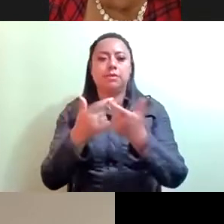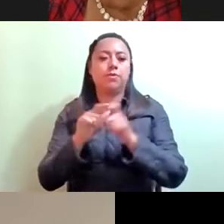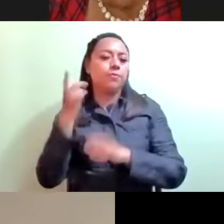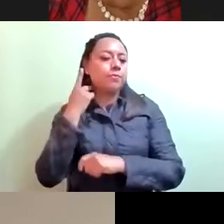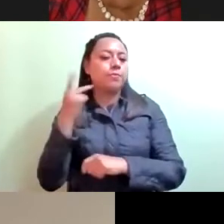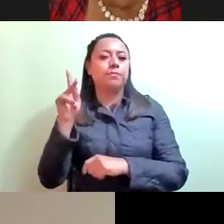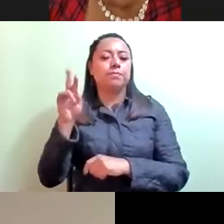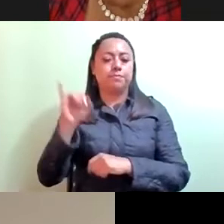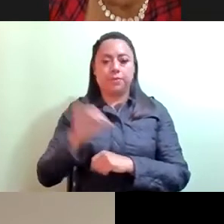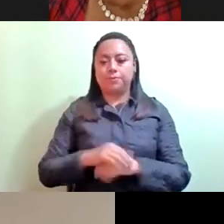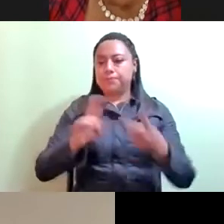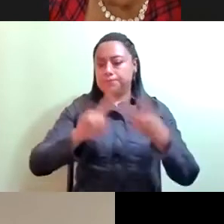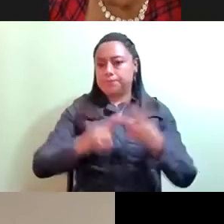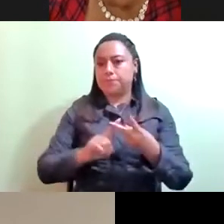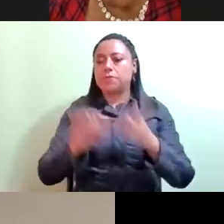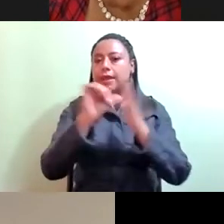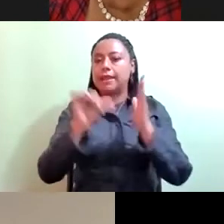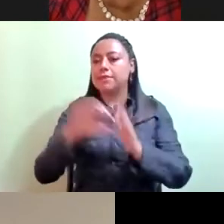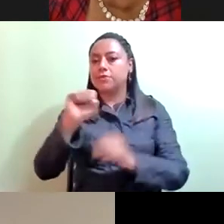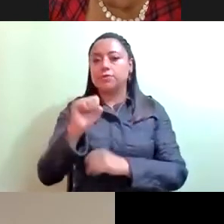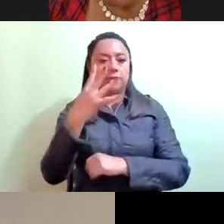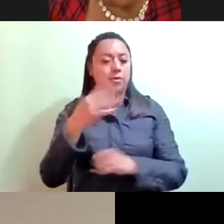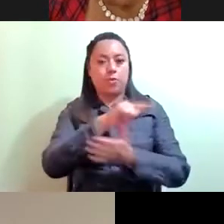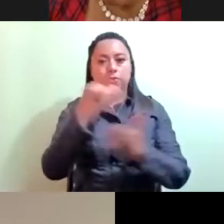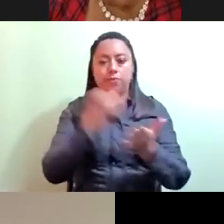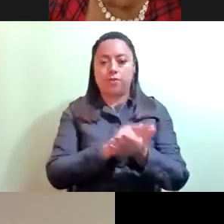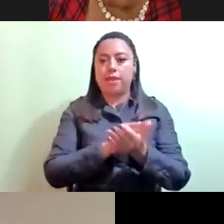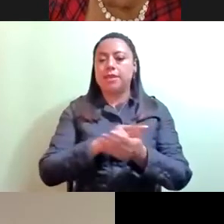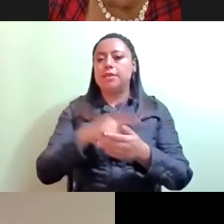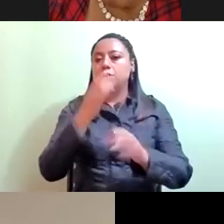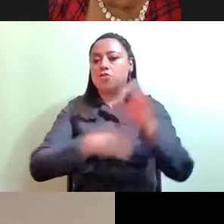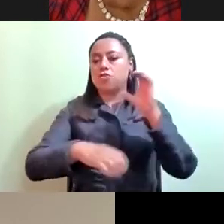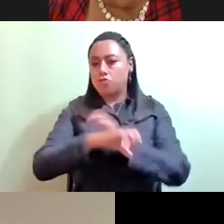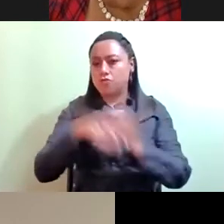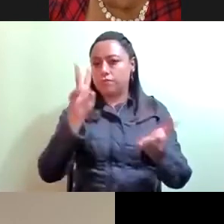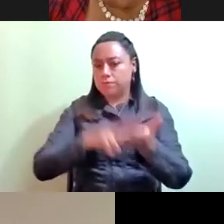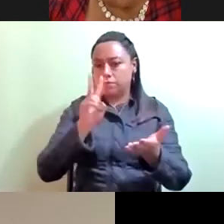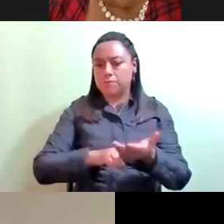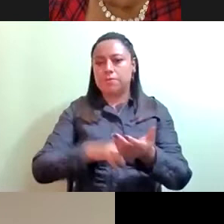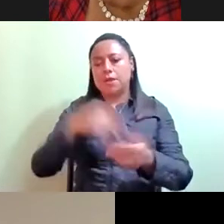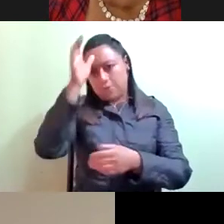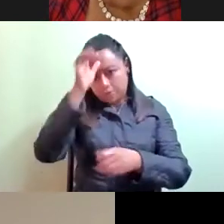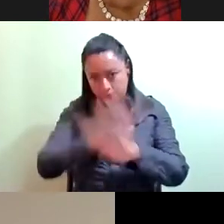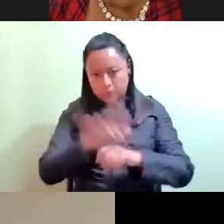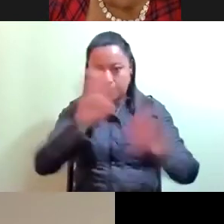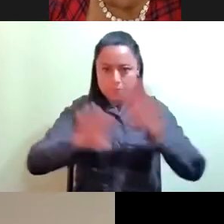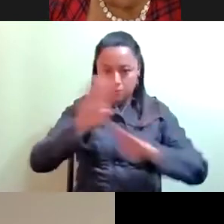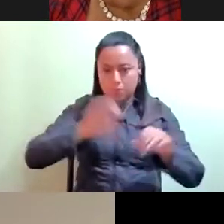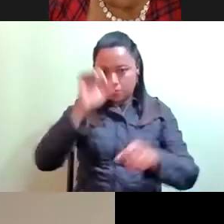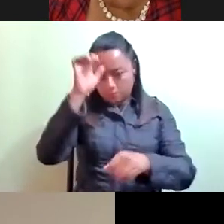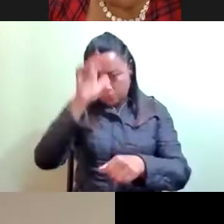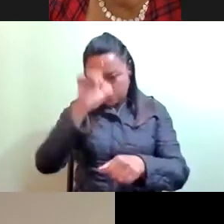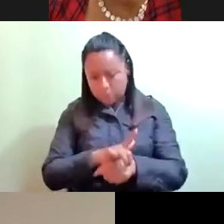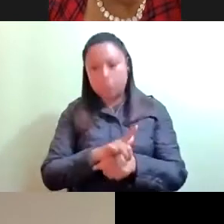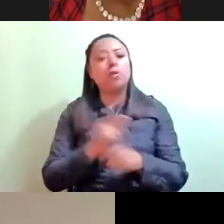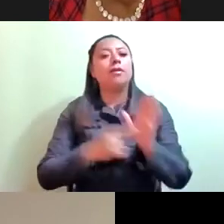el que se informa, el artículo 64 de la Ley de Patrimonio Cultural, Natural y Biocultural de la Ciudad de México, suscrita por el diputado Diego